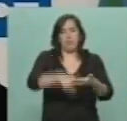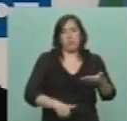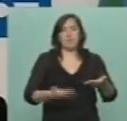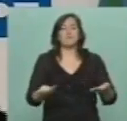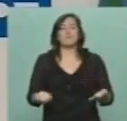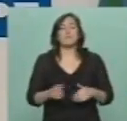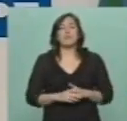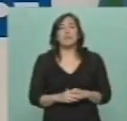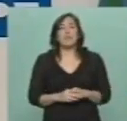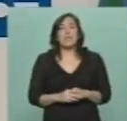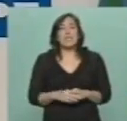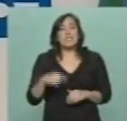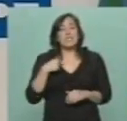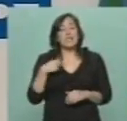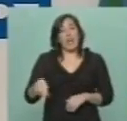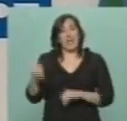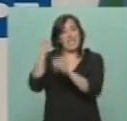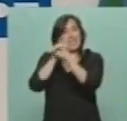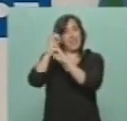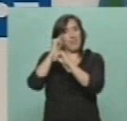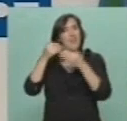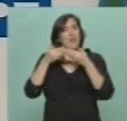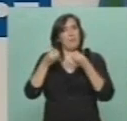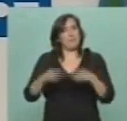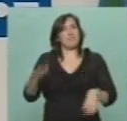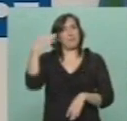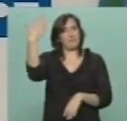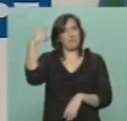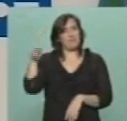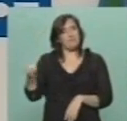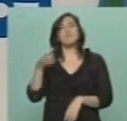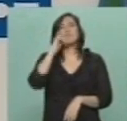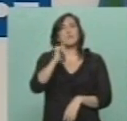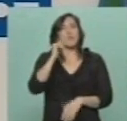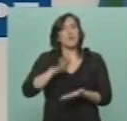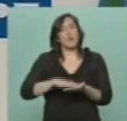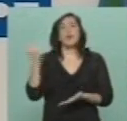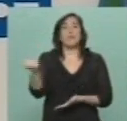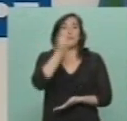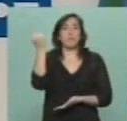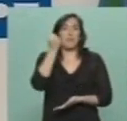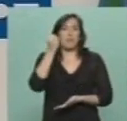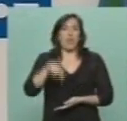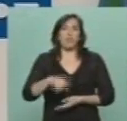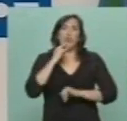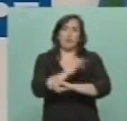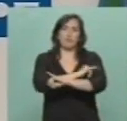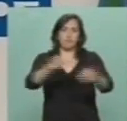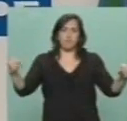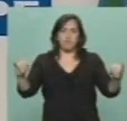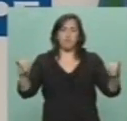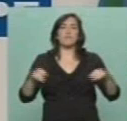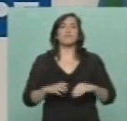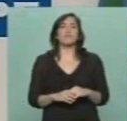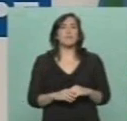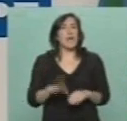Cuando recién el ingeniero Galúcio daba cuenta de la importancia de este anuncio, que es,